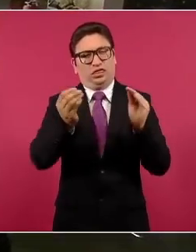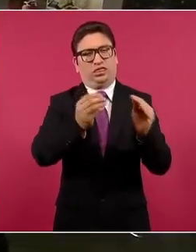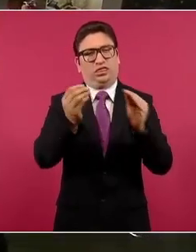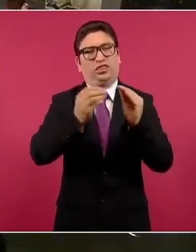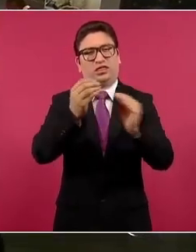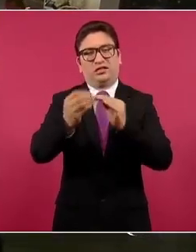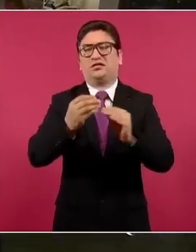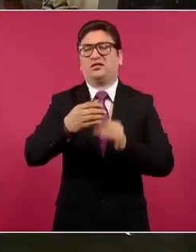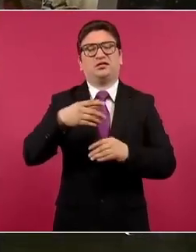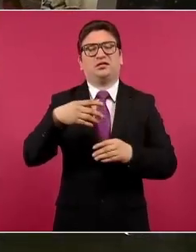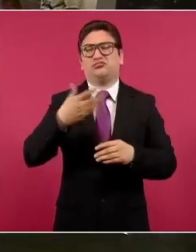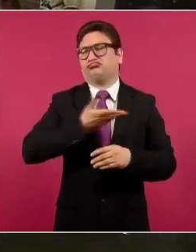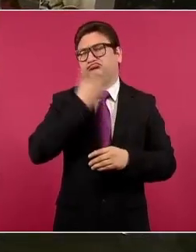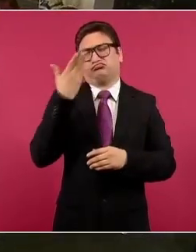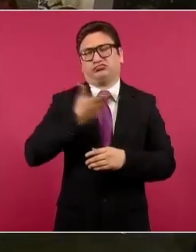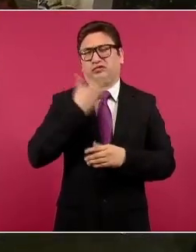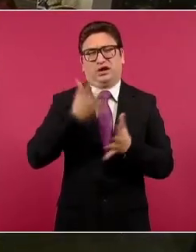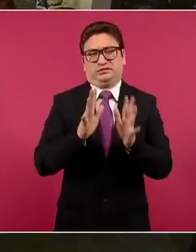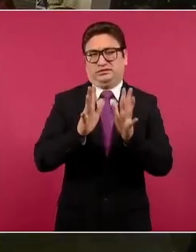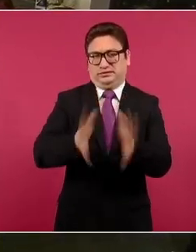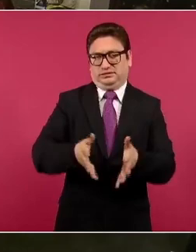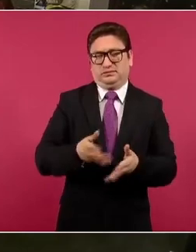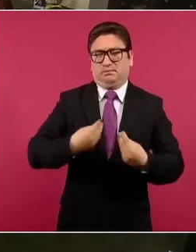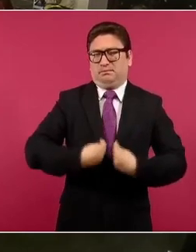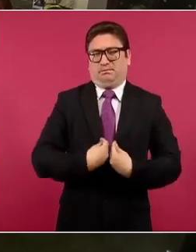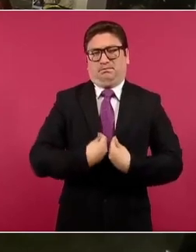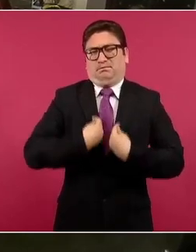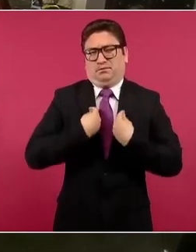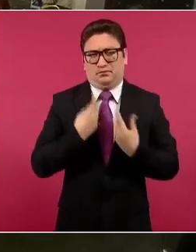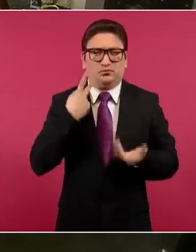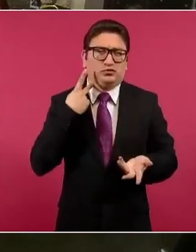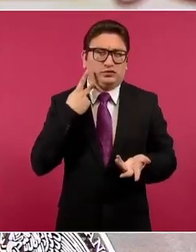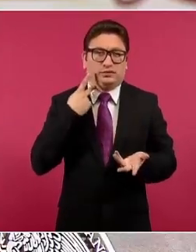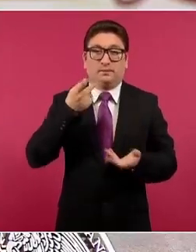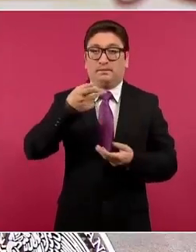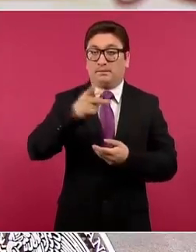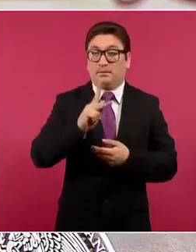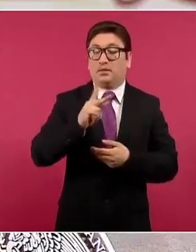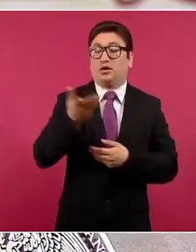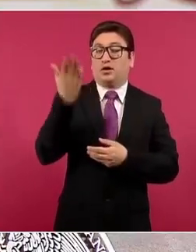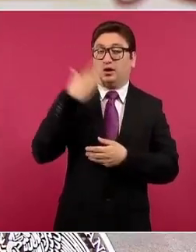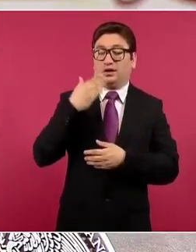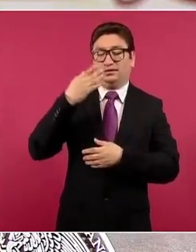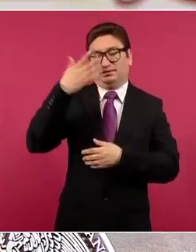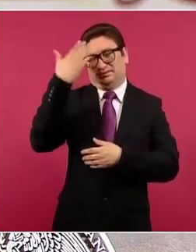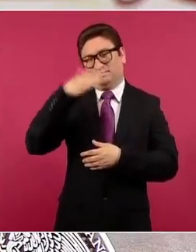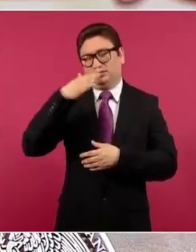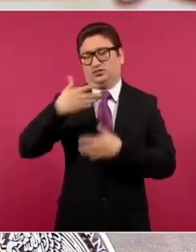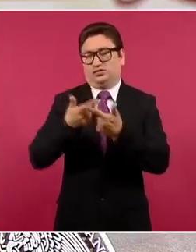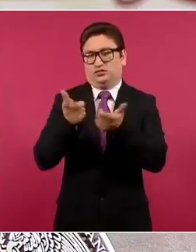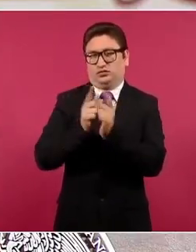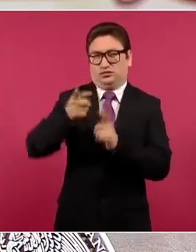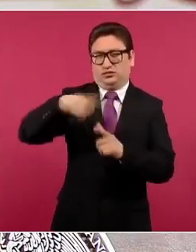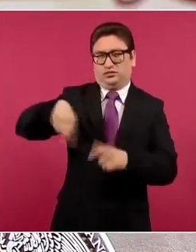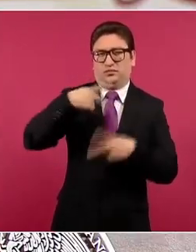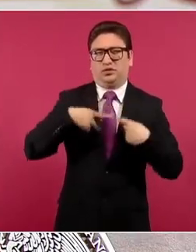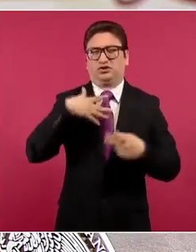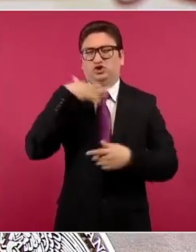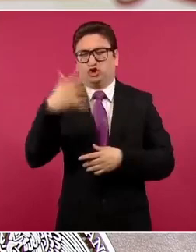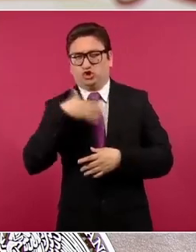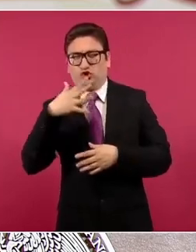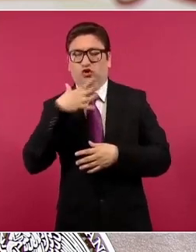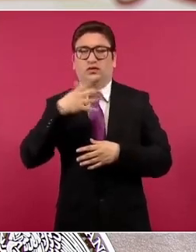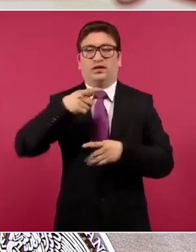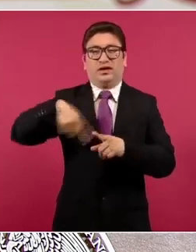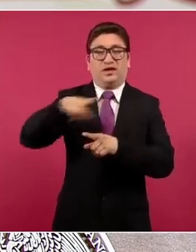de la vida democrática. Sin embargo, como la defensa del viejo régimen, de la corrupción y de los privilegios